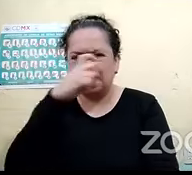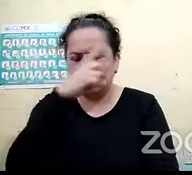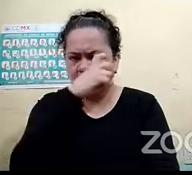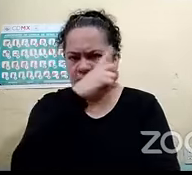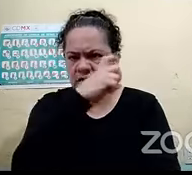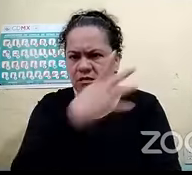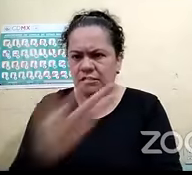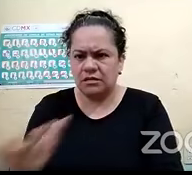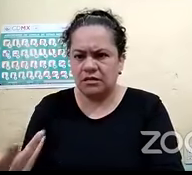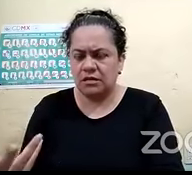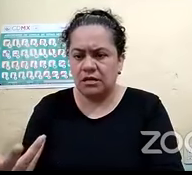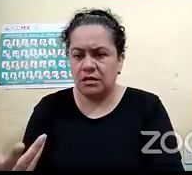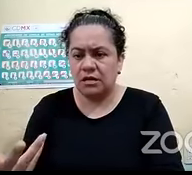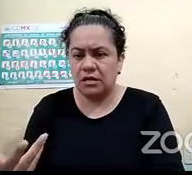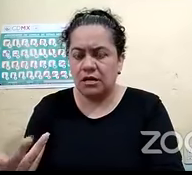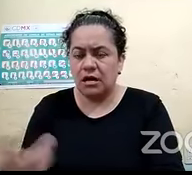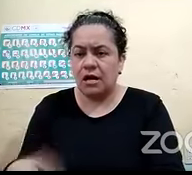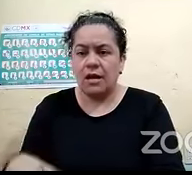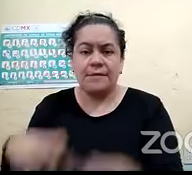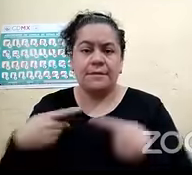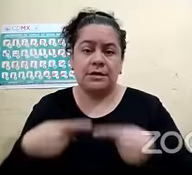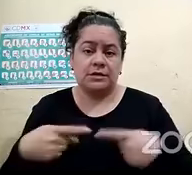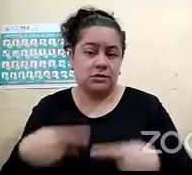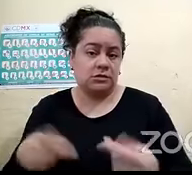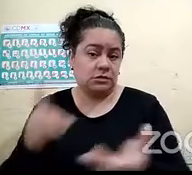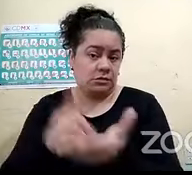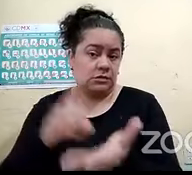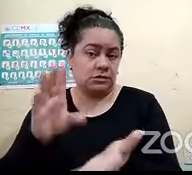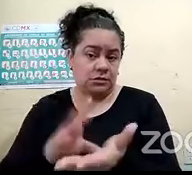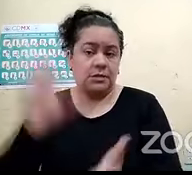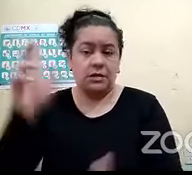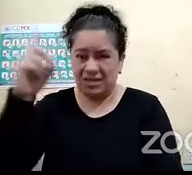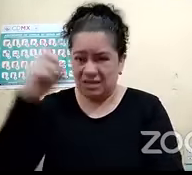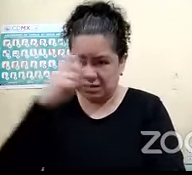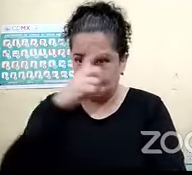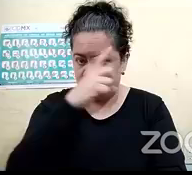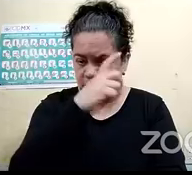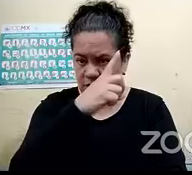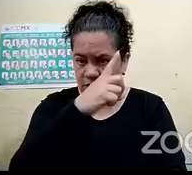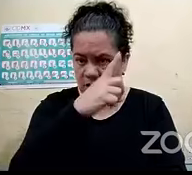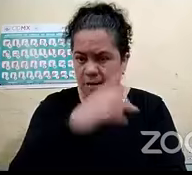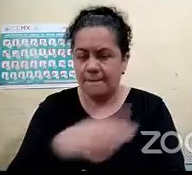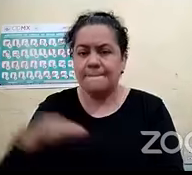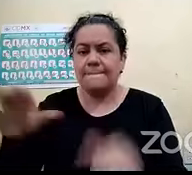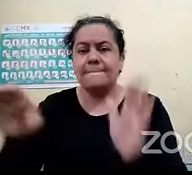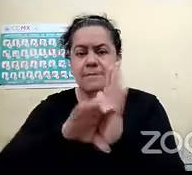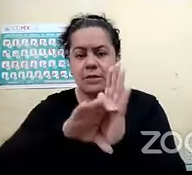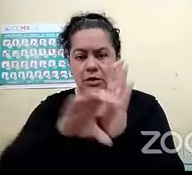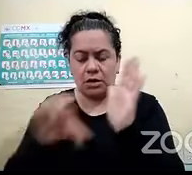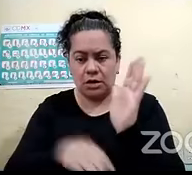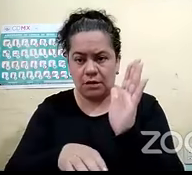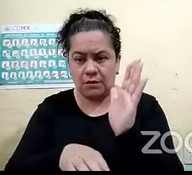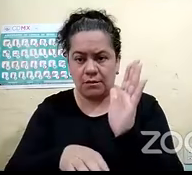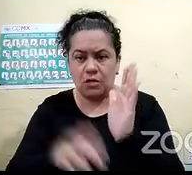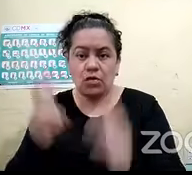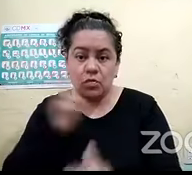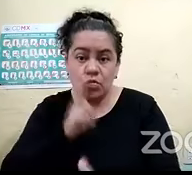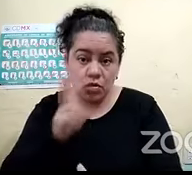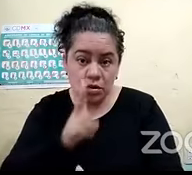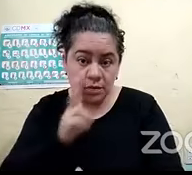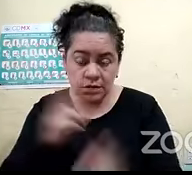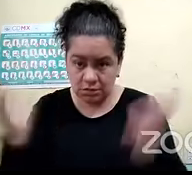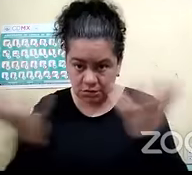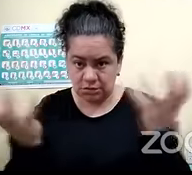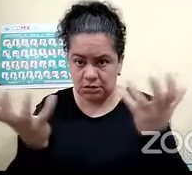no tienen una discapacidad porque yo lo he visto de los simulacros que hacemos este que